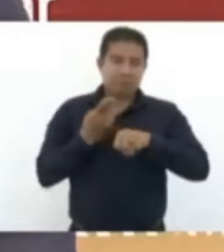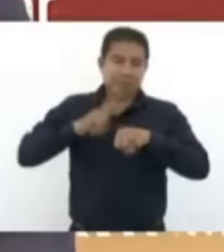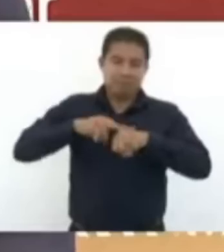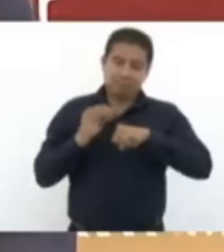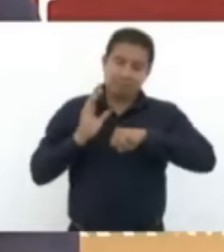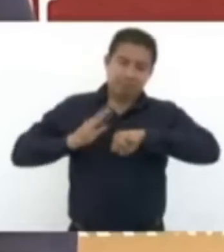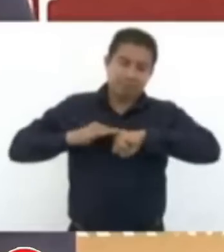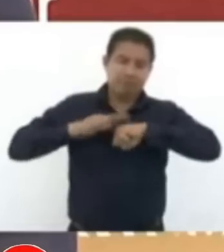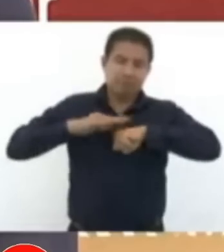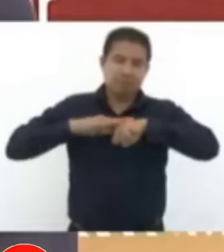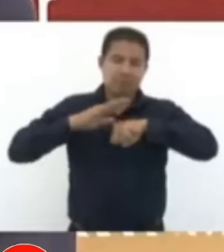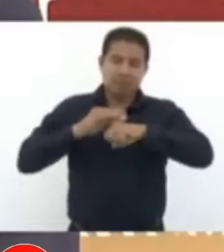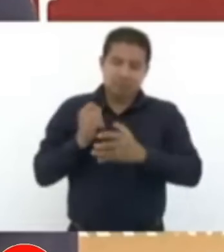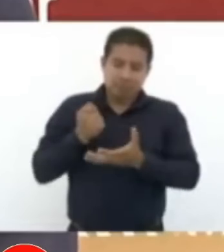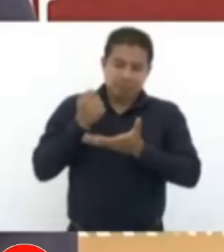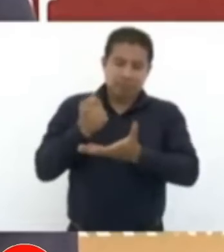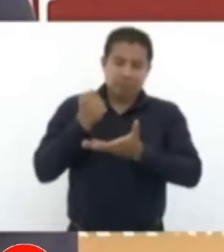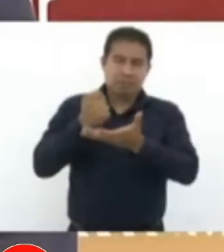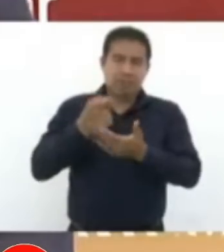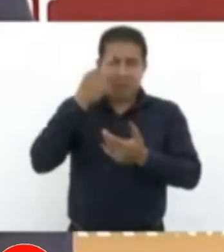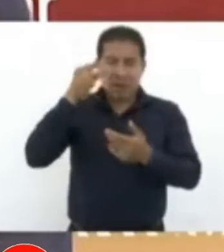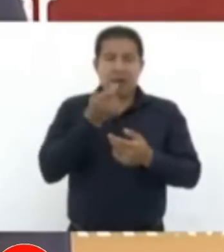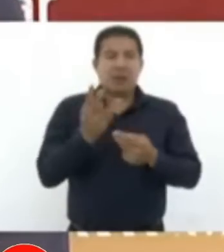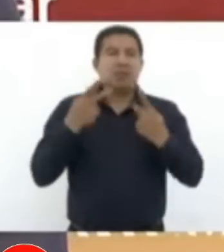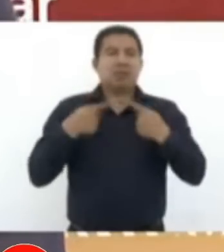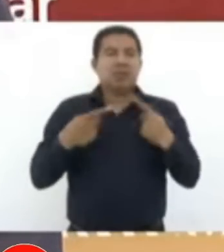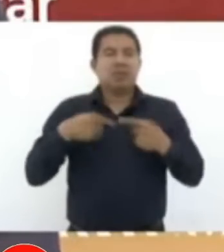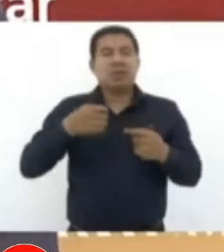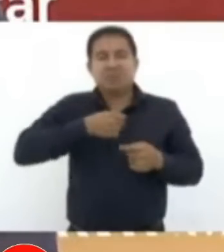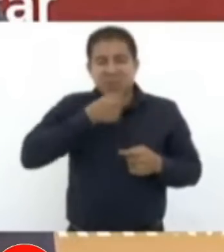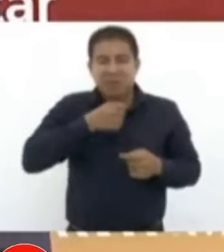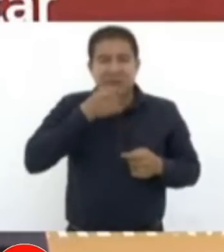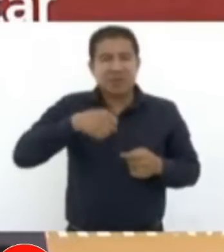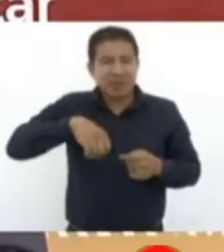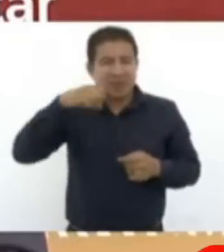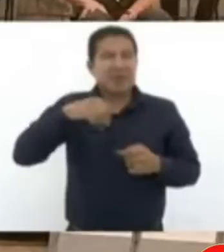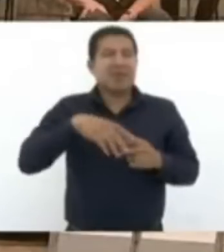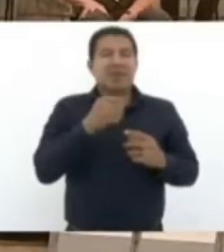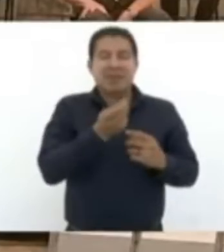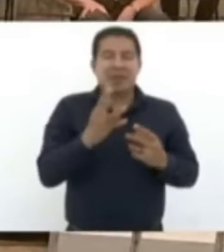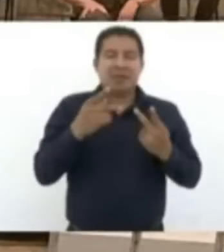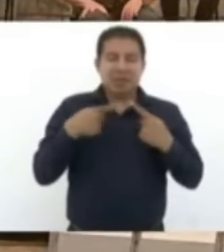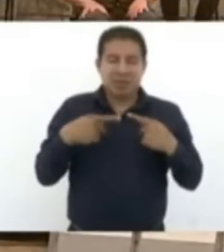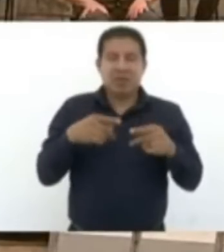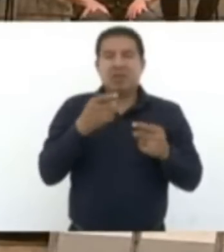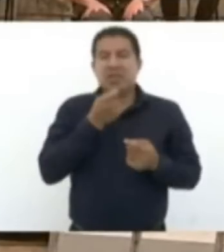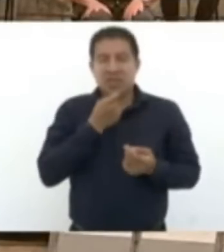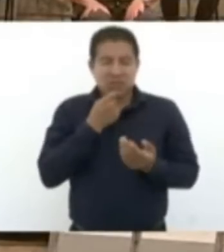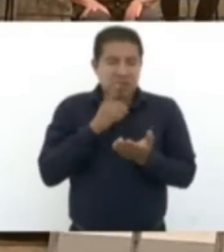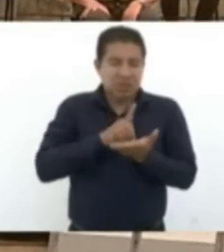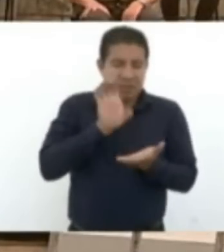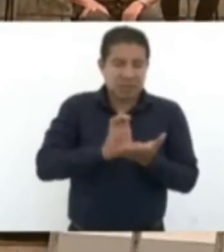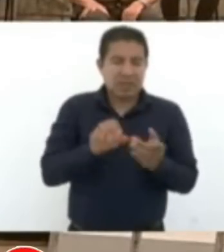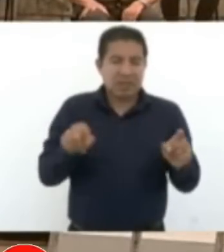presupuesto para la pensión a adultos mayores, para la pensión a niños con discapacidad y